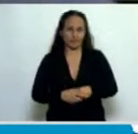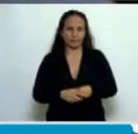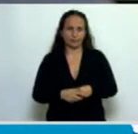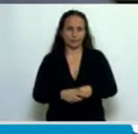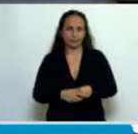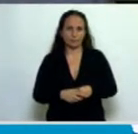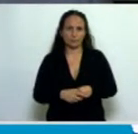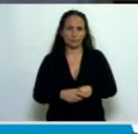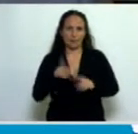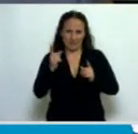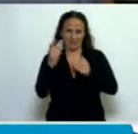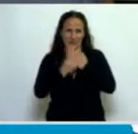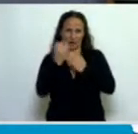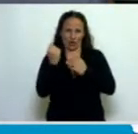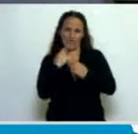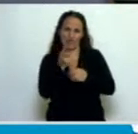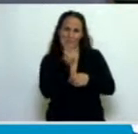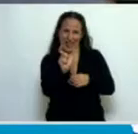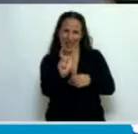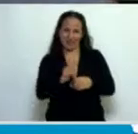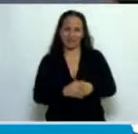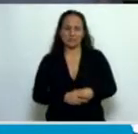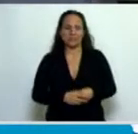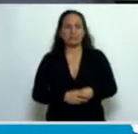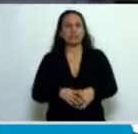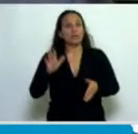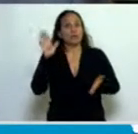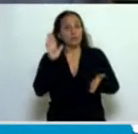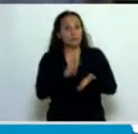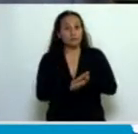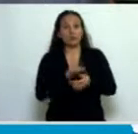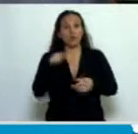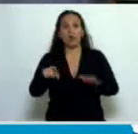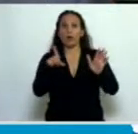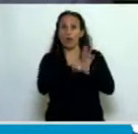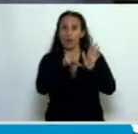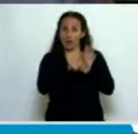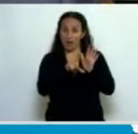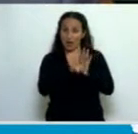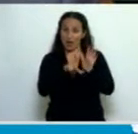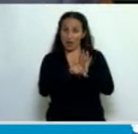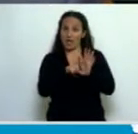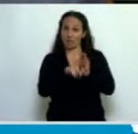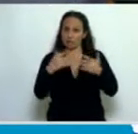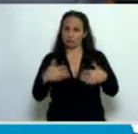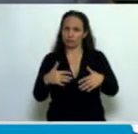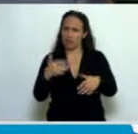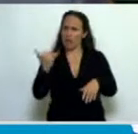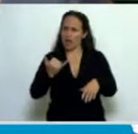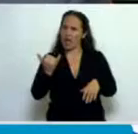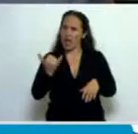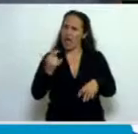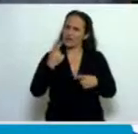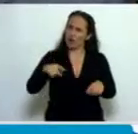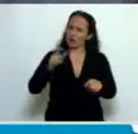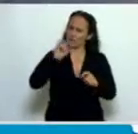Quiero ir también a otra de las cuestiones que incluye esta ley, que es llamativa, que contradice